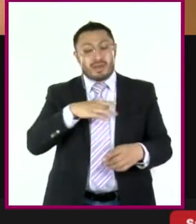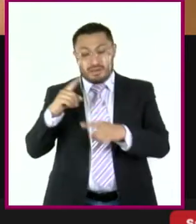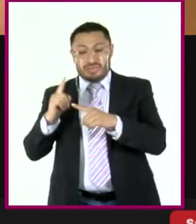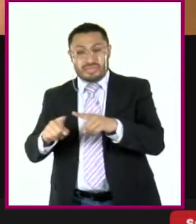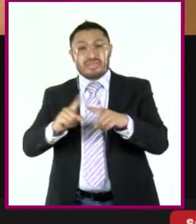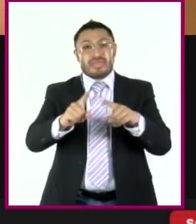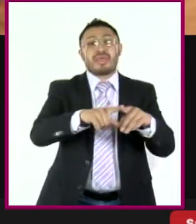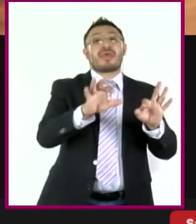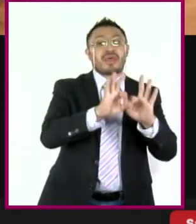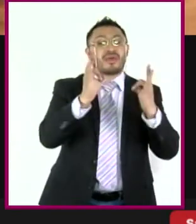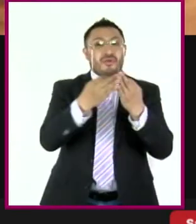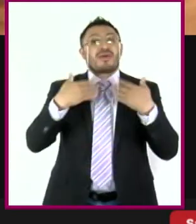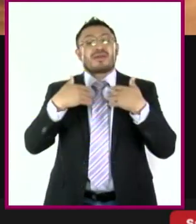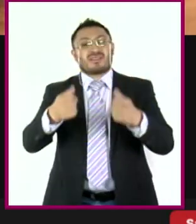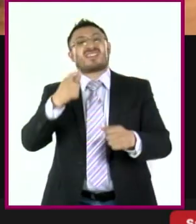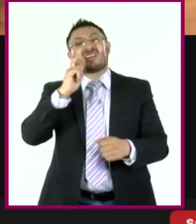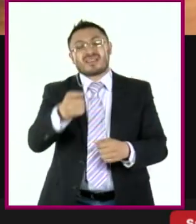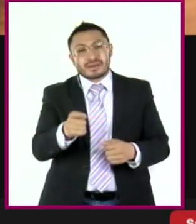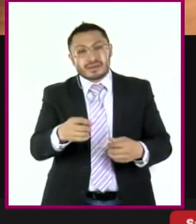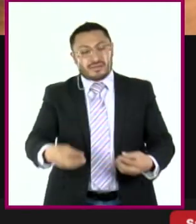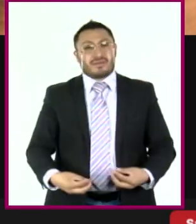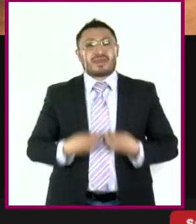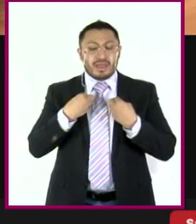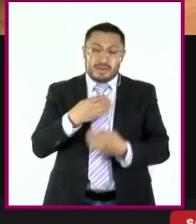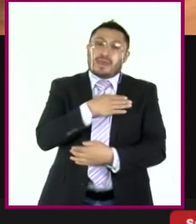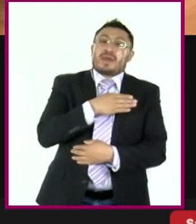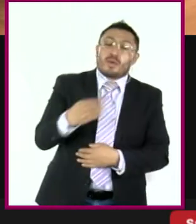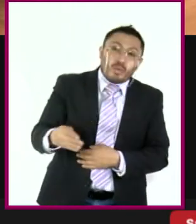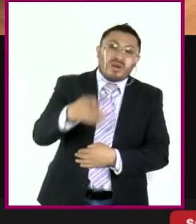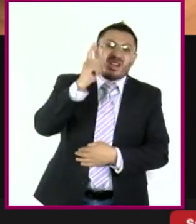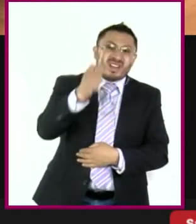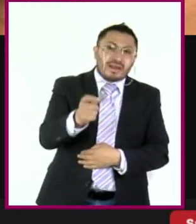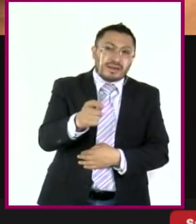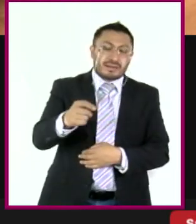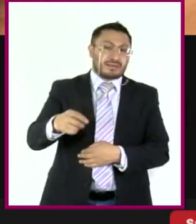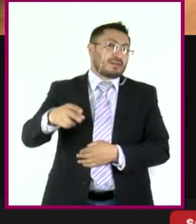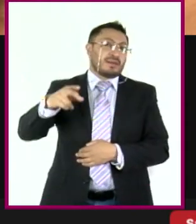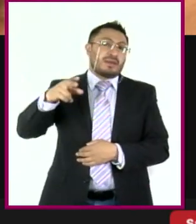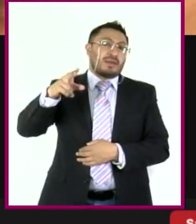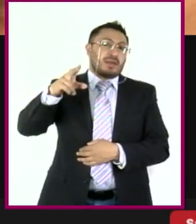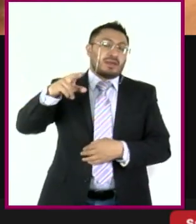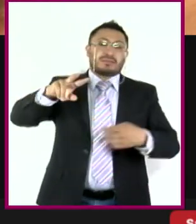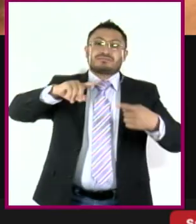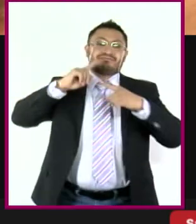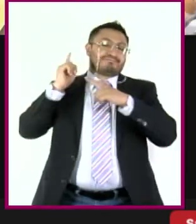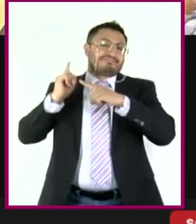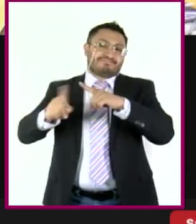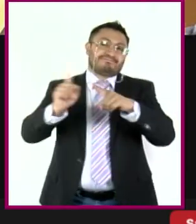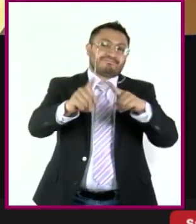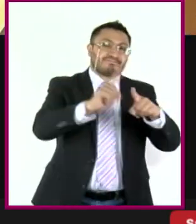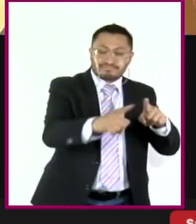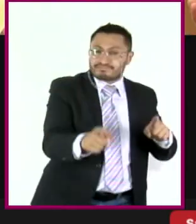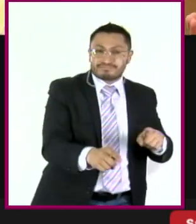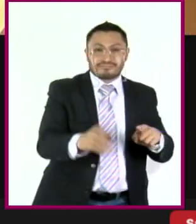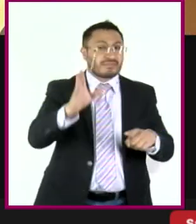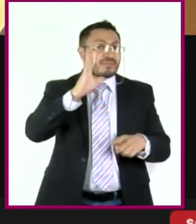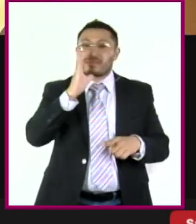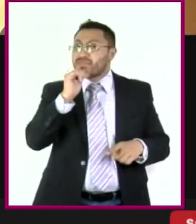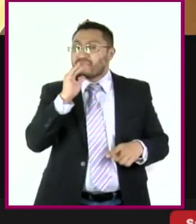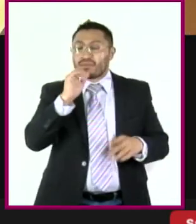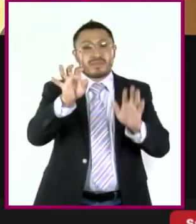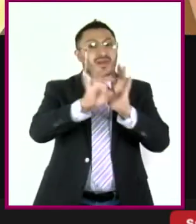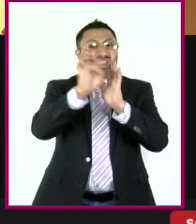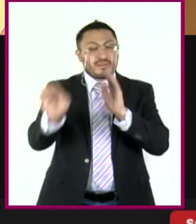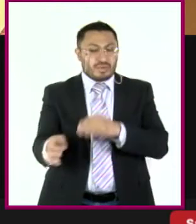de entender en qué consiste la vida buena son incompatibles. No puede ser el caso que la vida